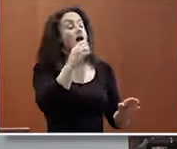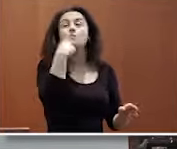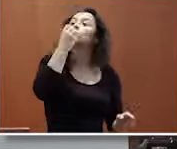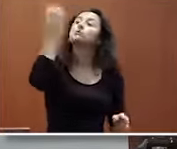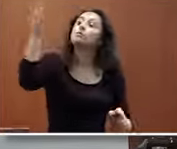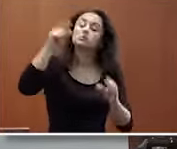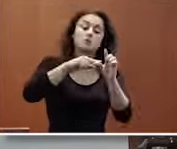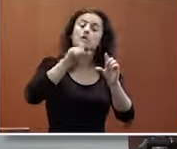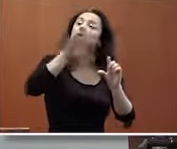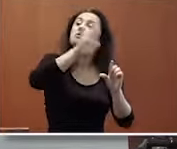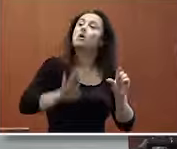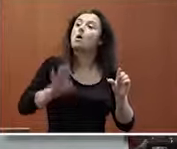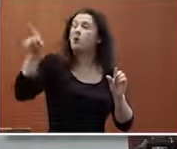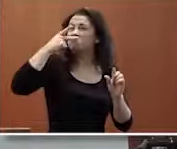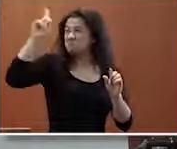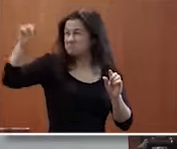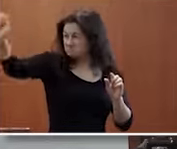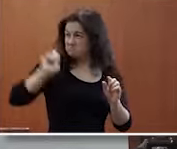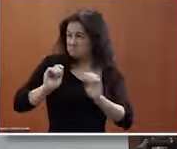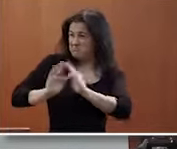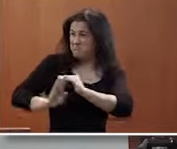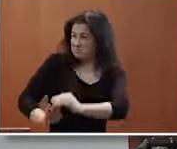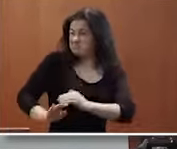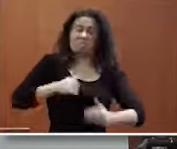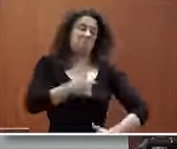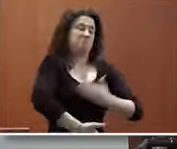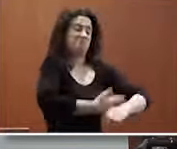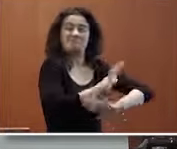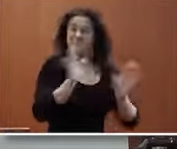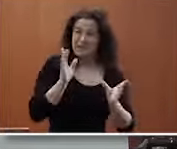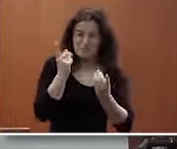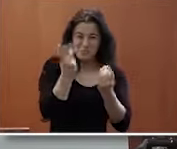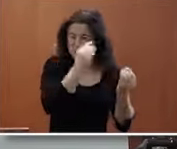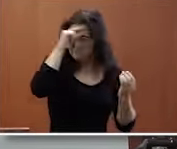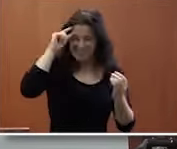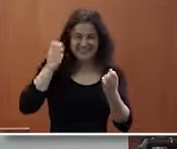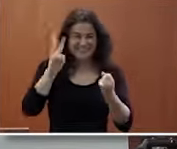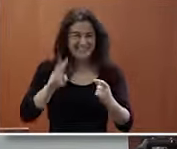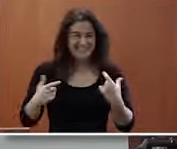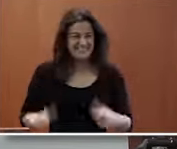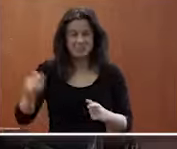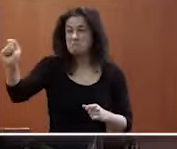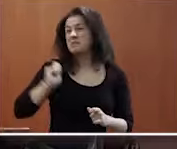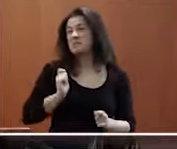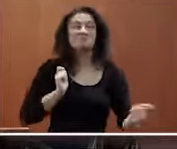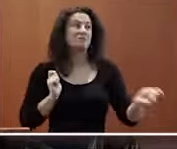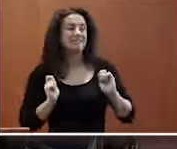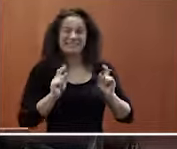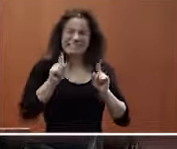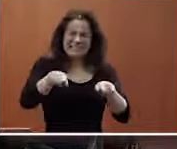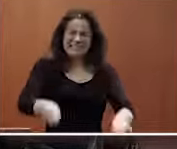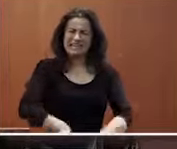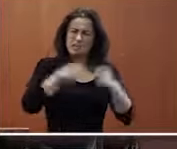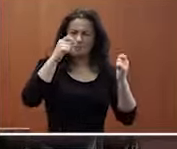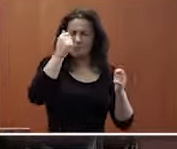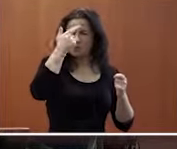te cuento porque igual a ti ni te interesa o yo creo que no te interesa que es a veces lo que podemos pensar desde el tercer sector en muchos casos verdad hay que romper un